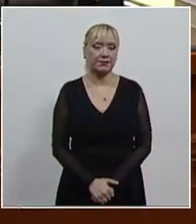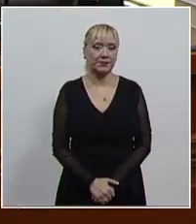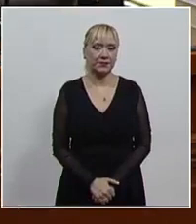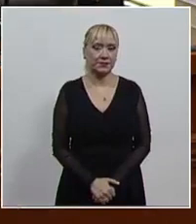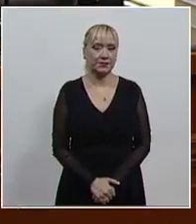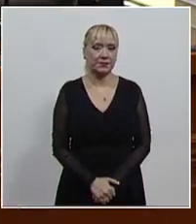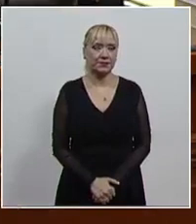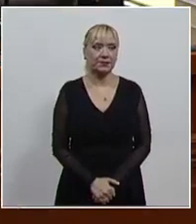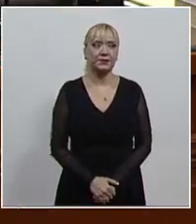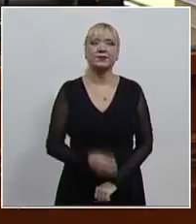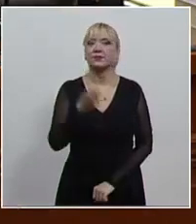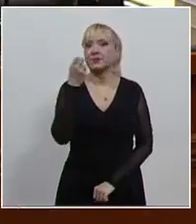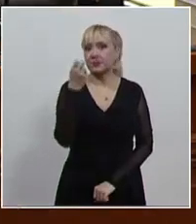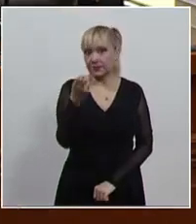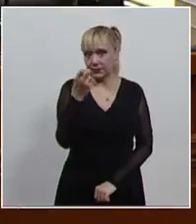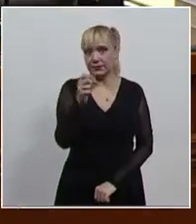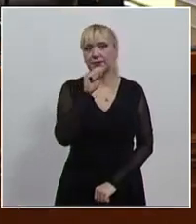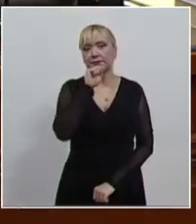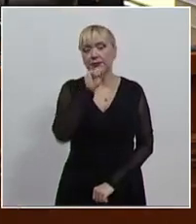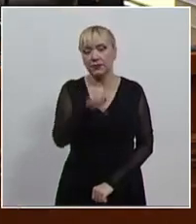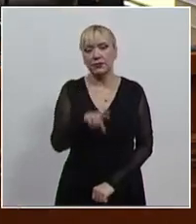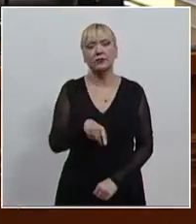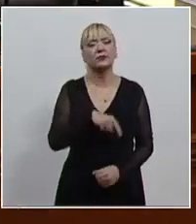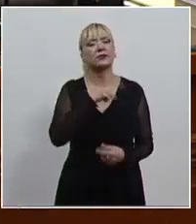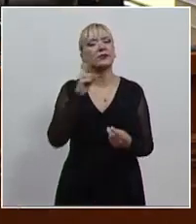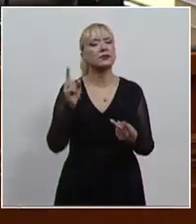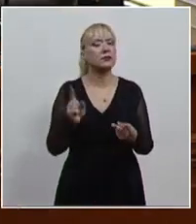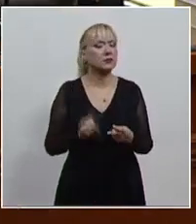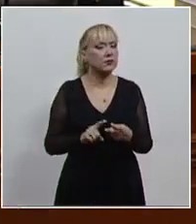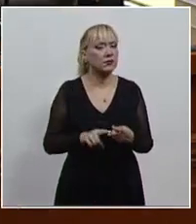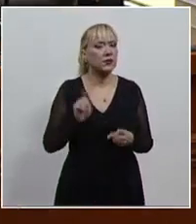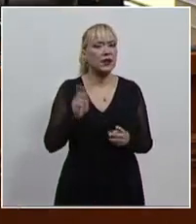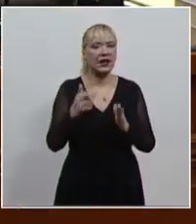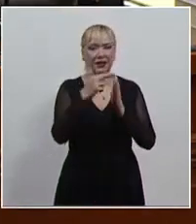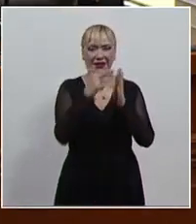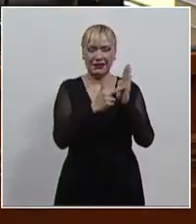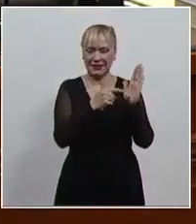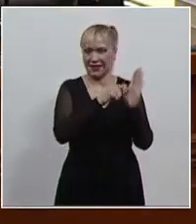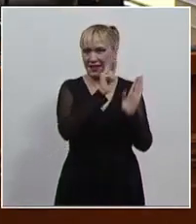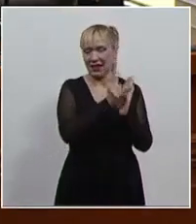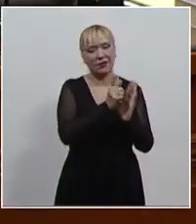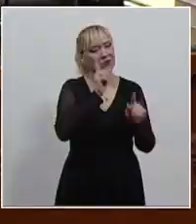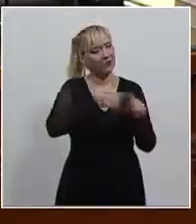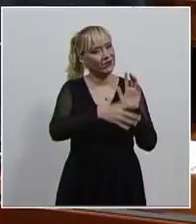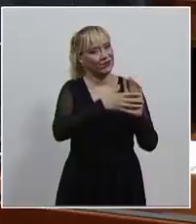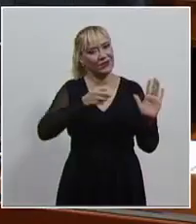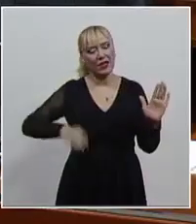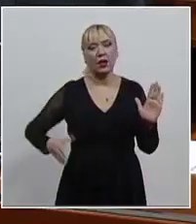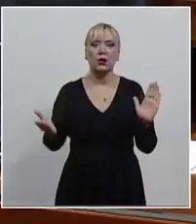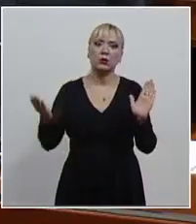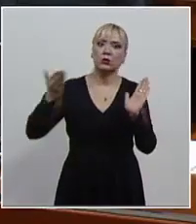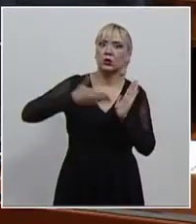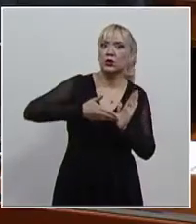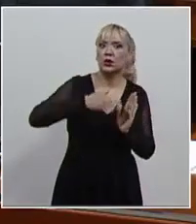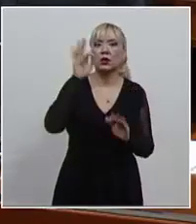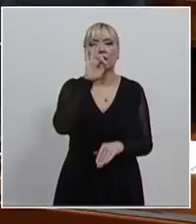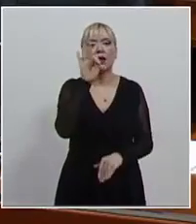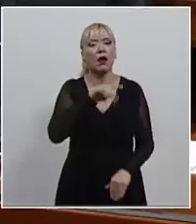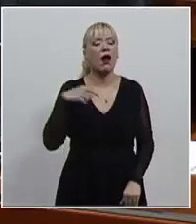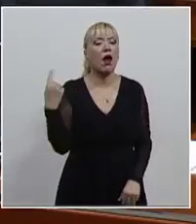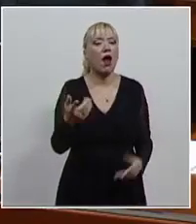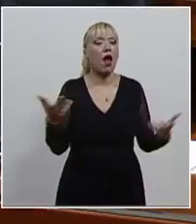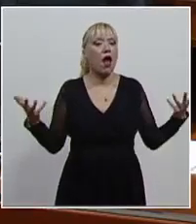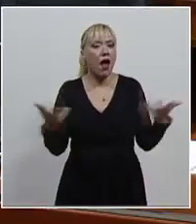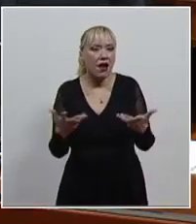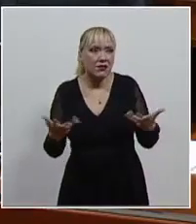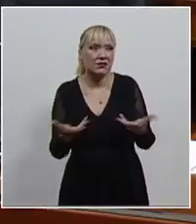En este asunto, el Pleno también invalidó de esas normas la imposición de multas contra quienes organizaran